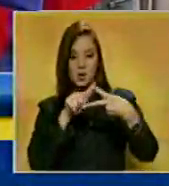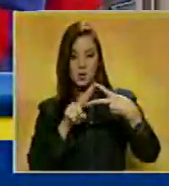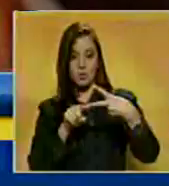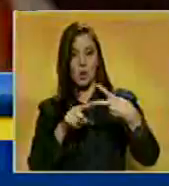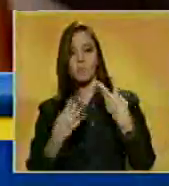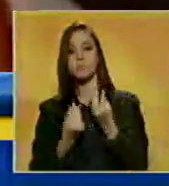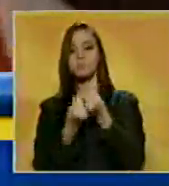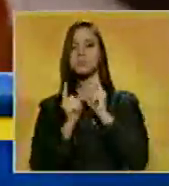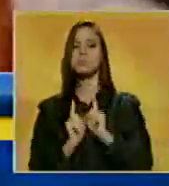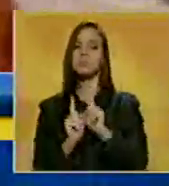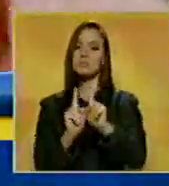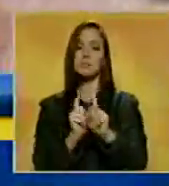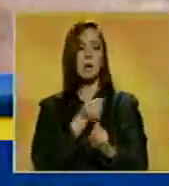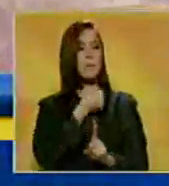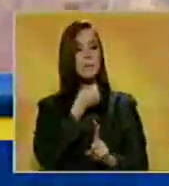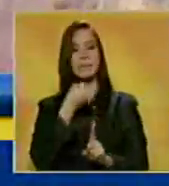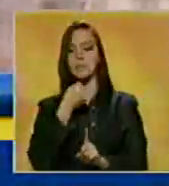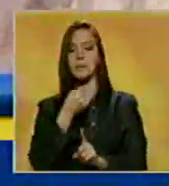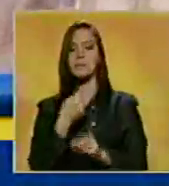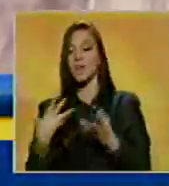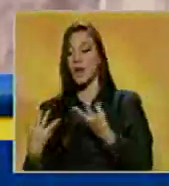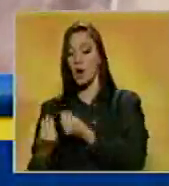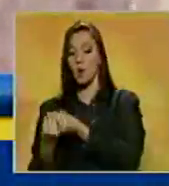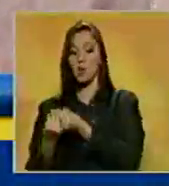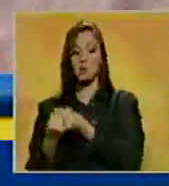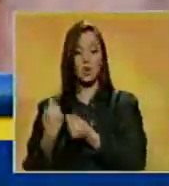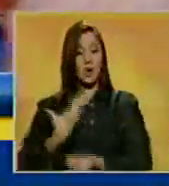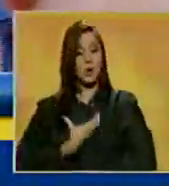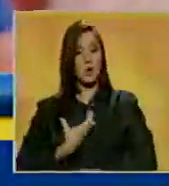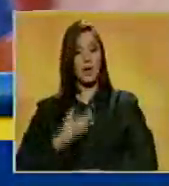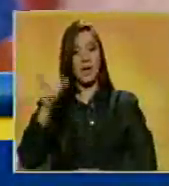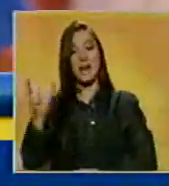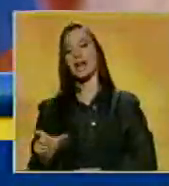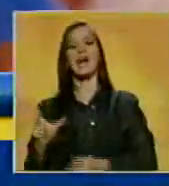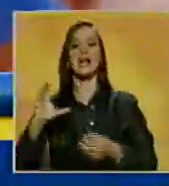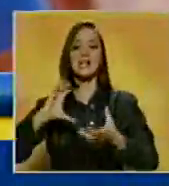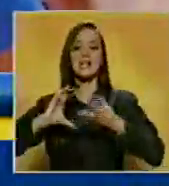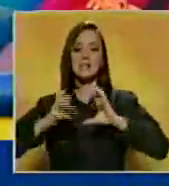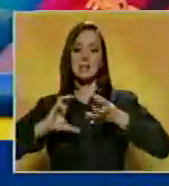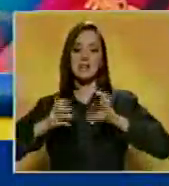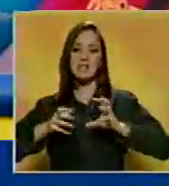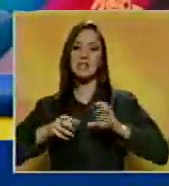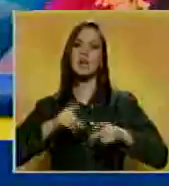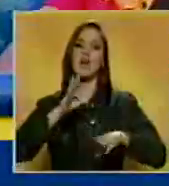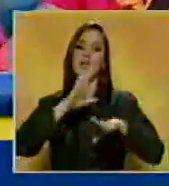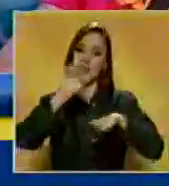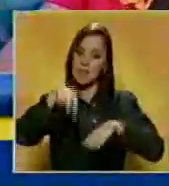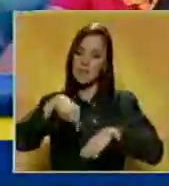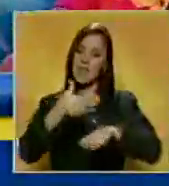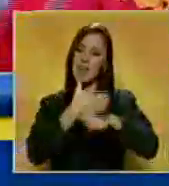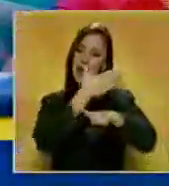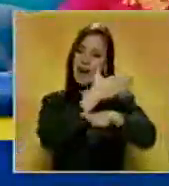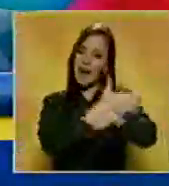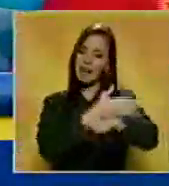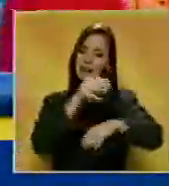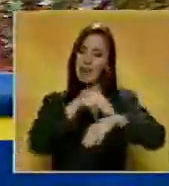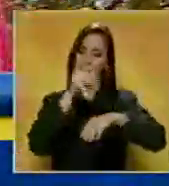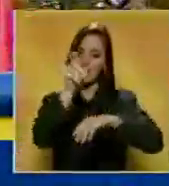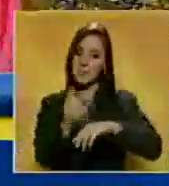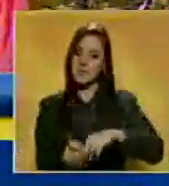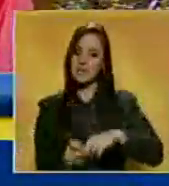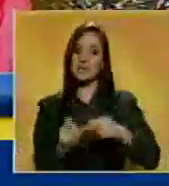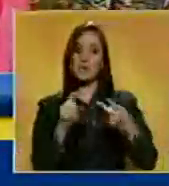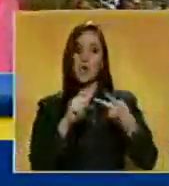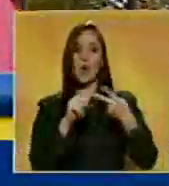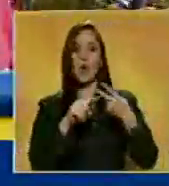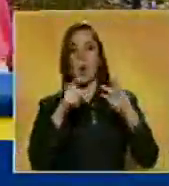encabezó el acto y estuvo acompañado por Omar Prieto, actual alcalde del municipio de San Francisco, la ex ministra Aloe Núñez, Calixto Ortega,